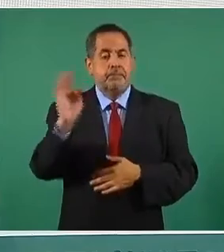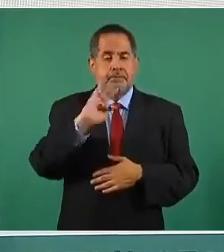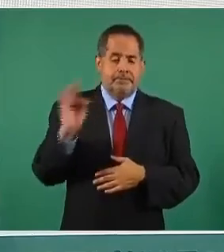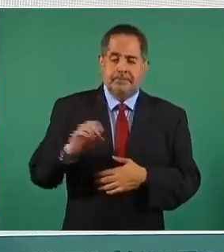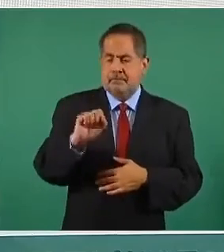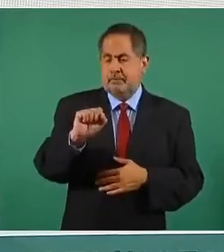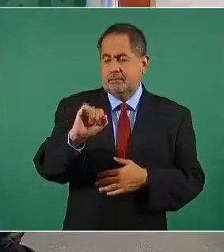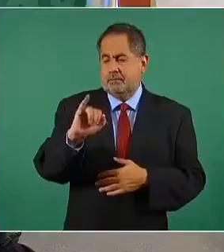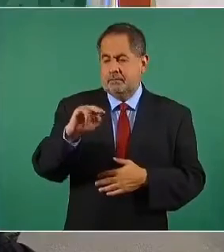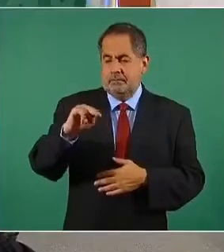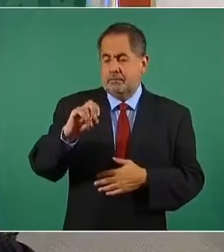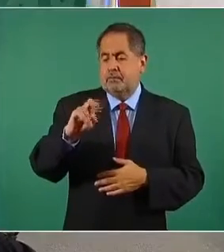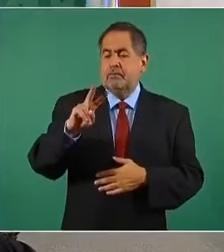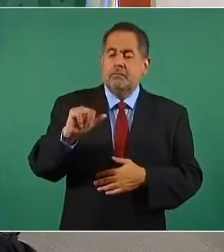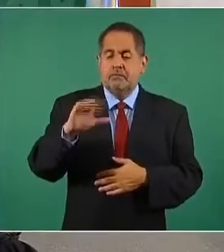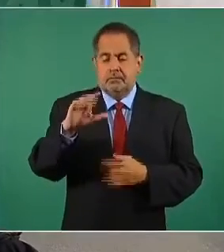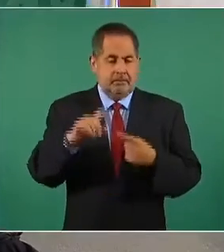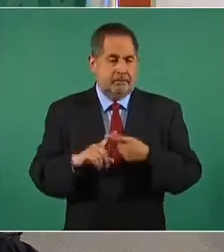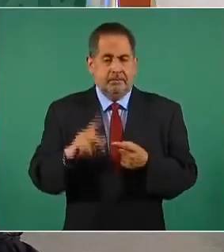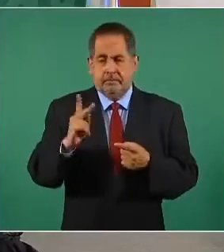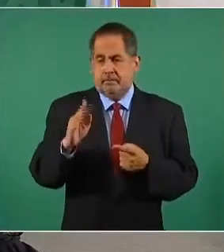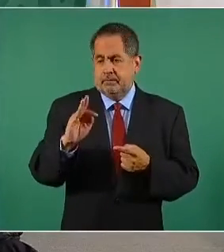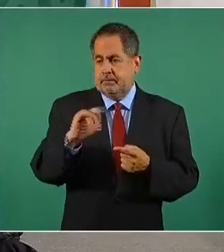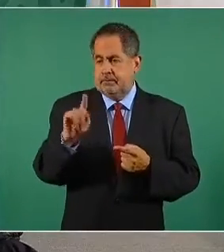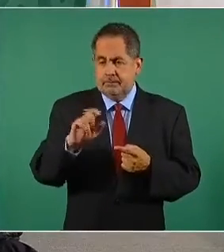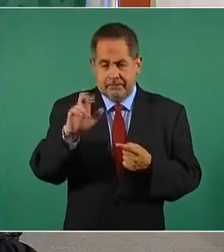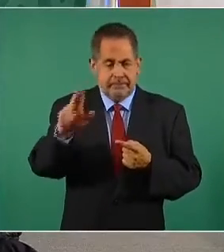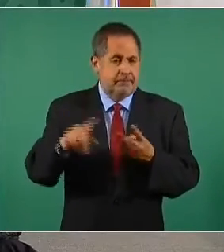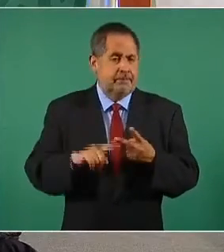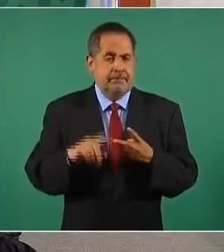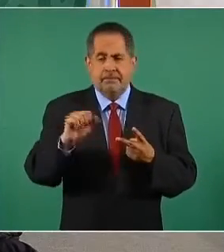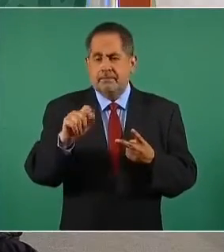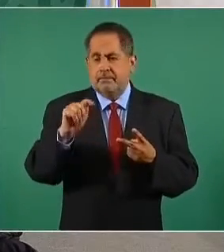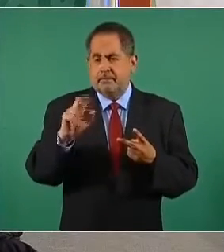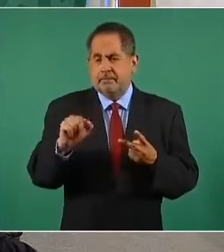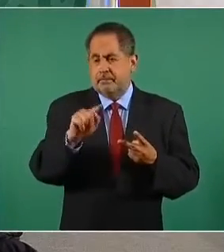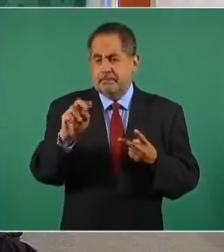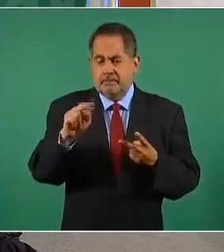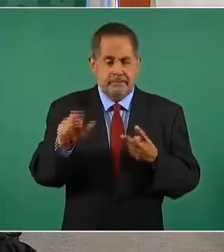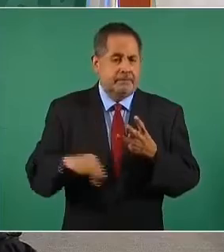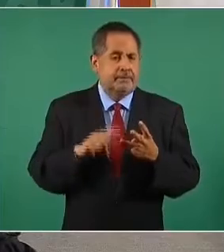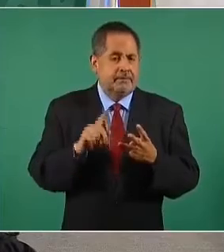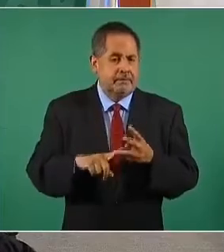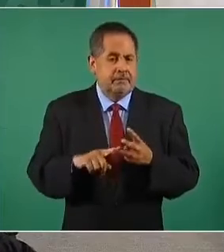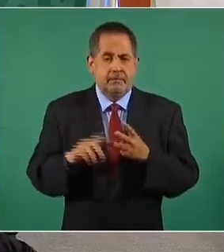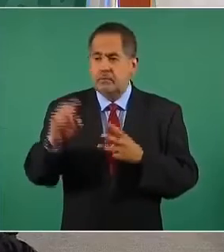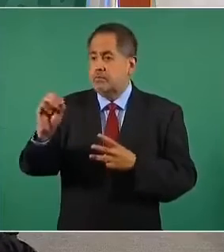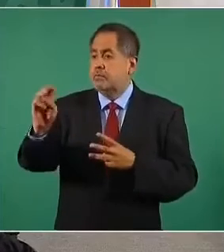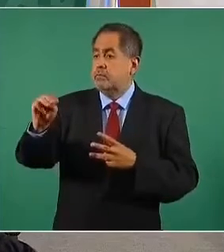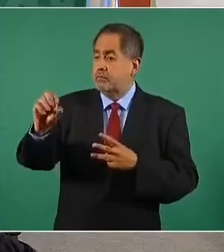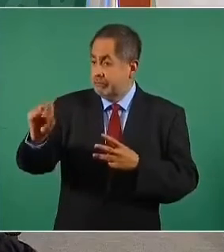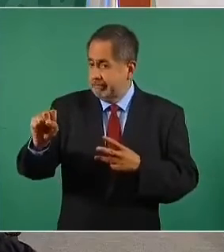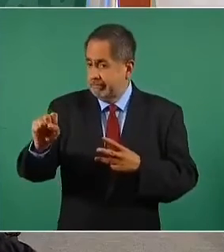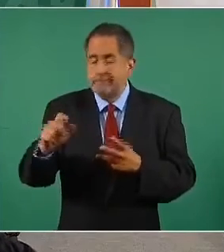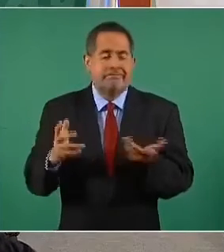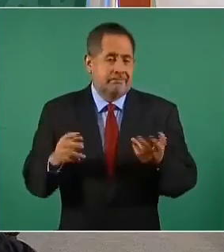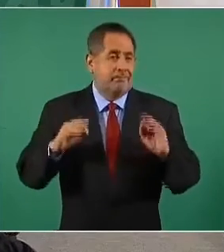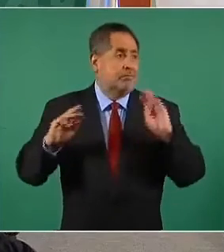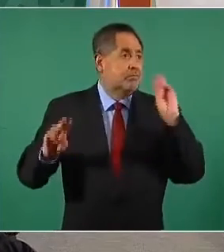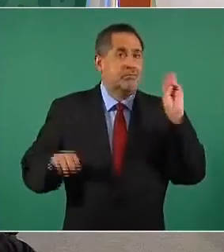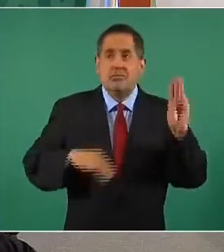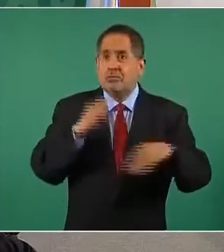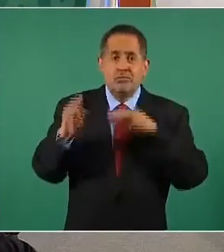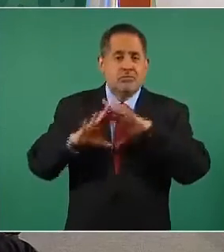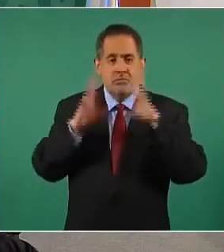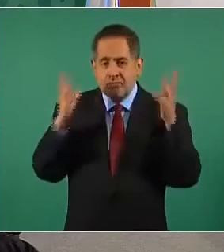Sinovac autorizada, Pfizer autorizada, AstraZeneca autorizada por la Organización Mundial de la Salud, pues todos los países, sea